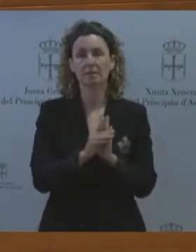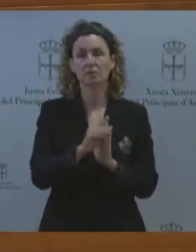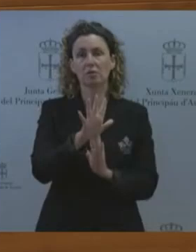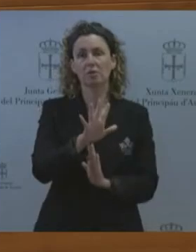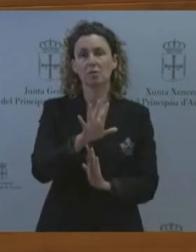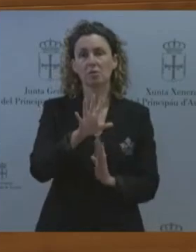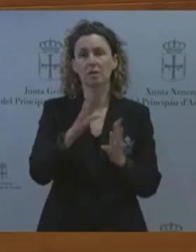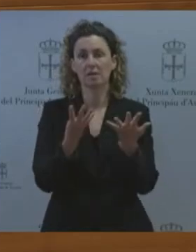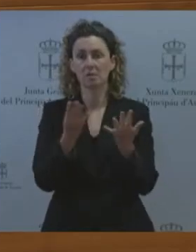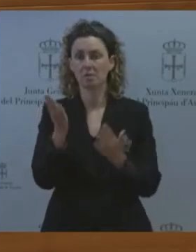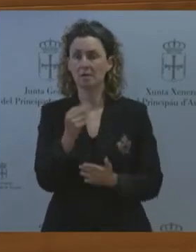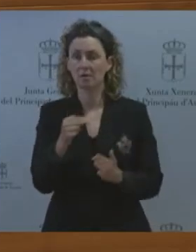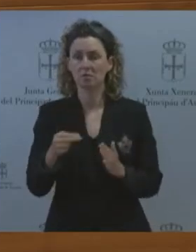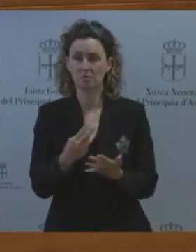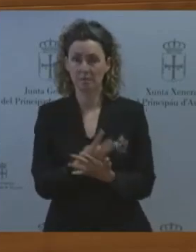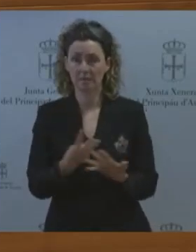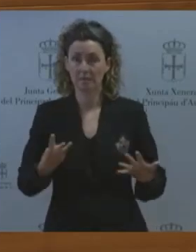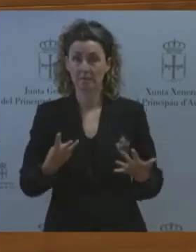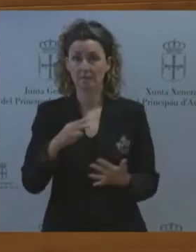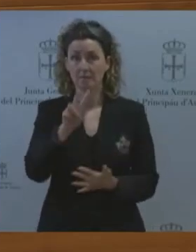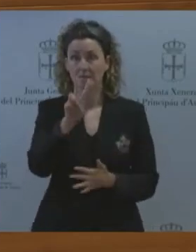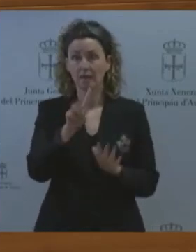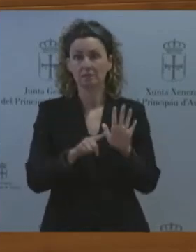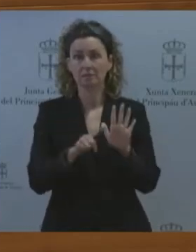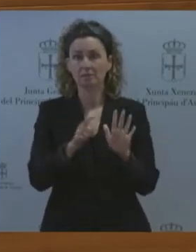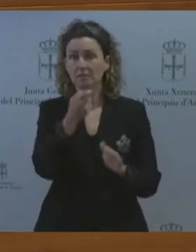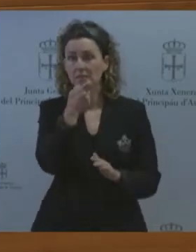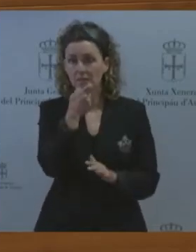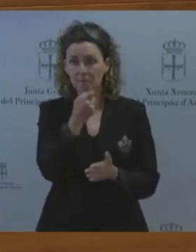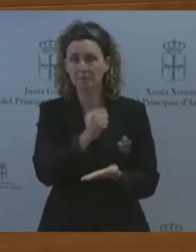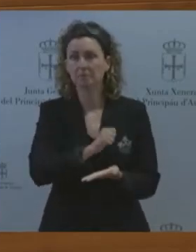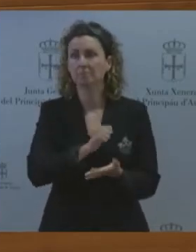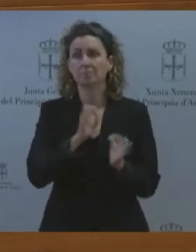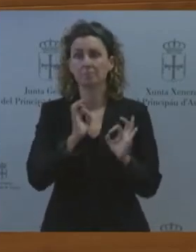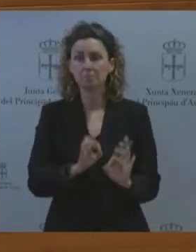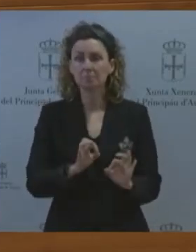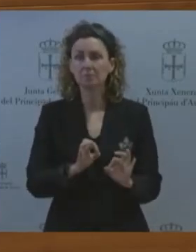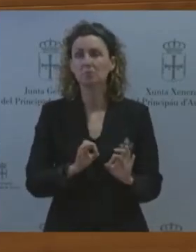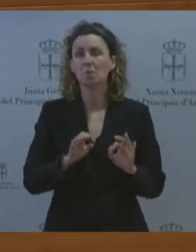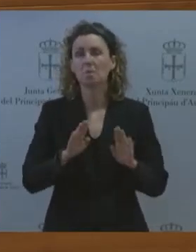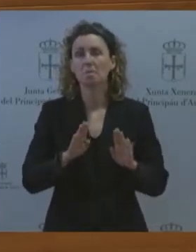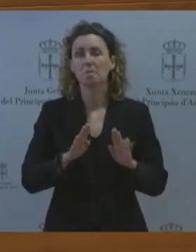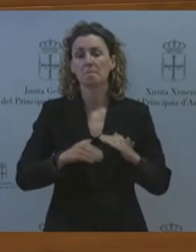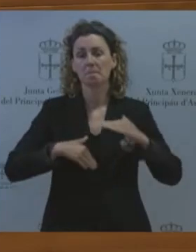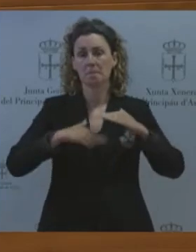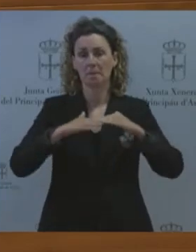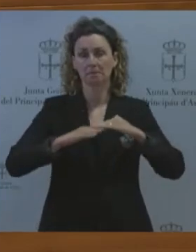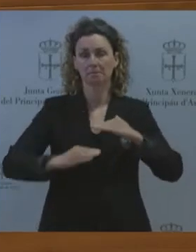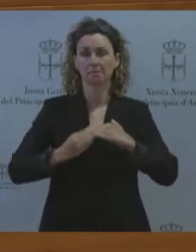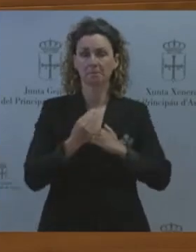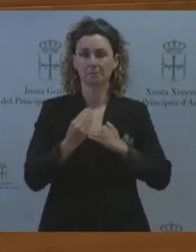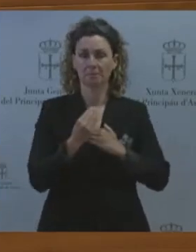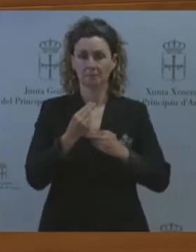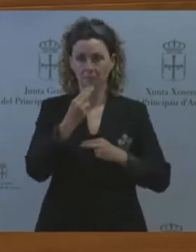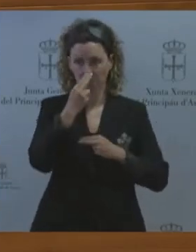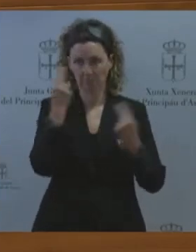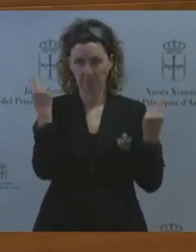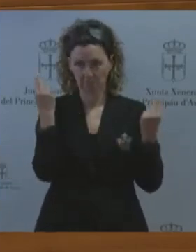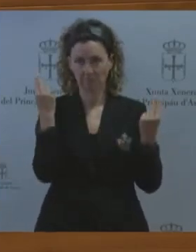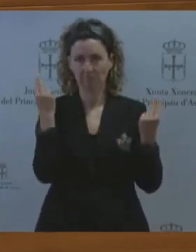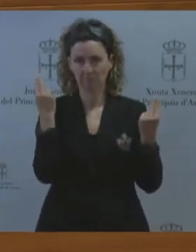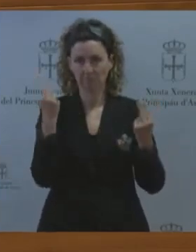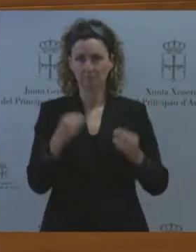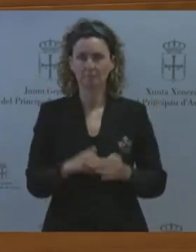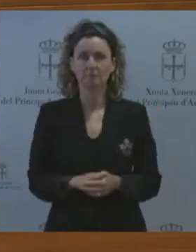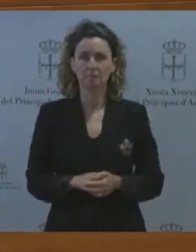septiembre sobre garantía de tiempo máximo de acceso a las prestaciones sanitarias del servicio de salud del Principado de Asturias información sobre